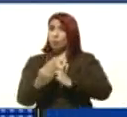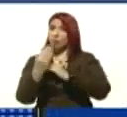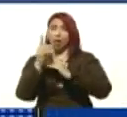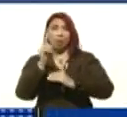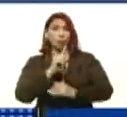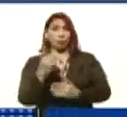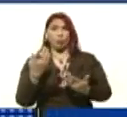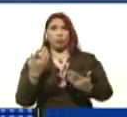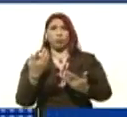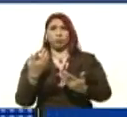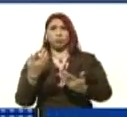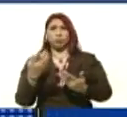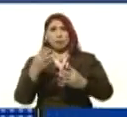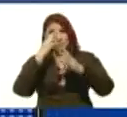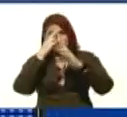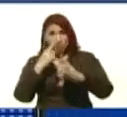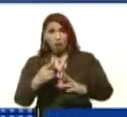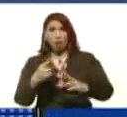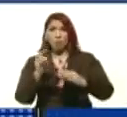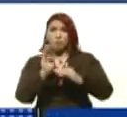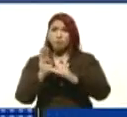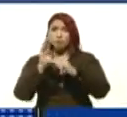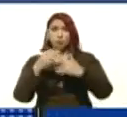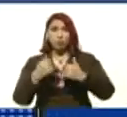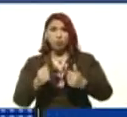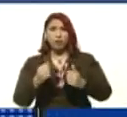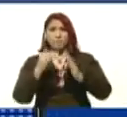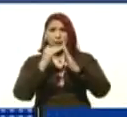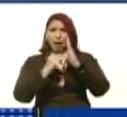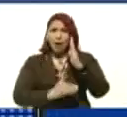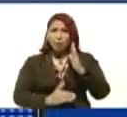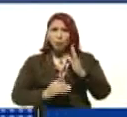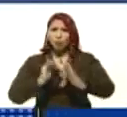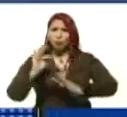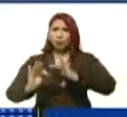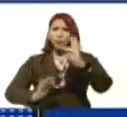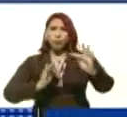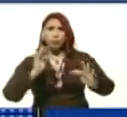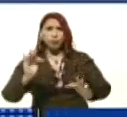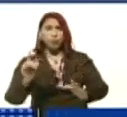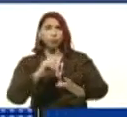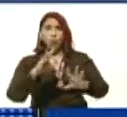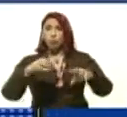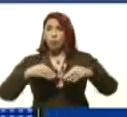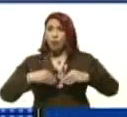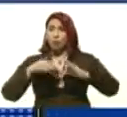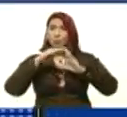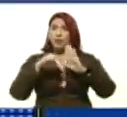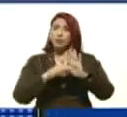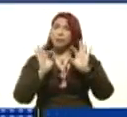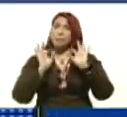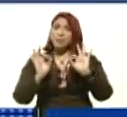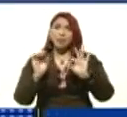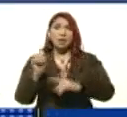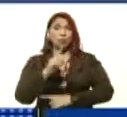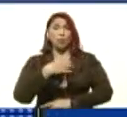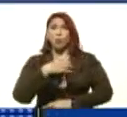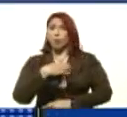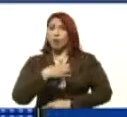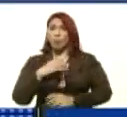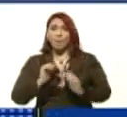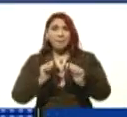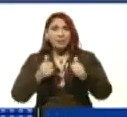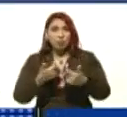bajamos los contagios, si no tomamos medidas especiales, no podríamos